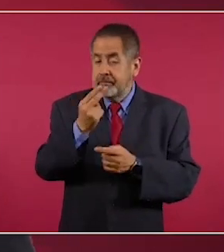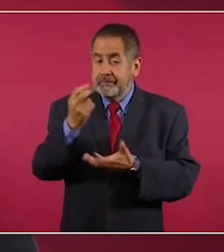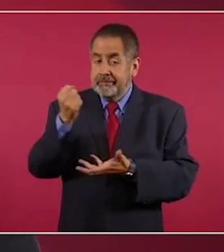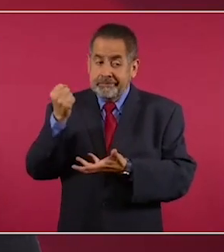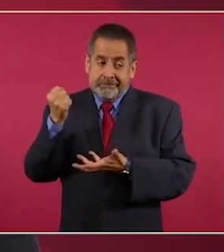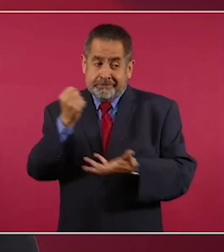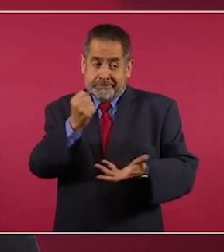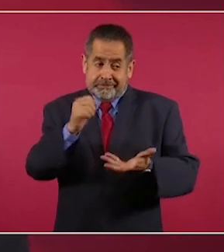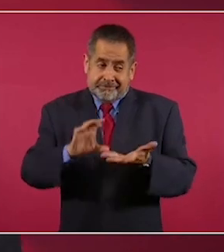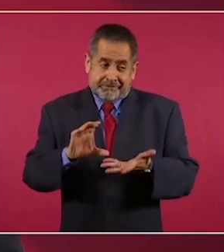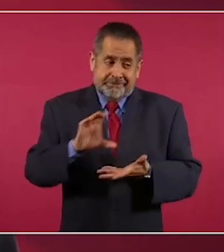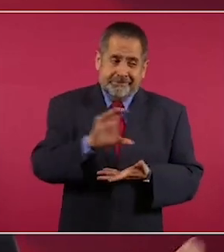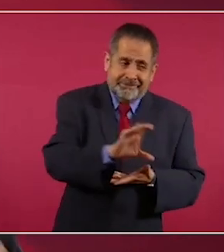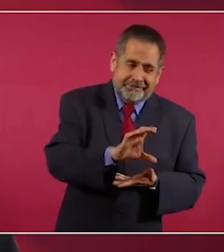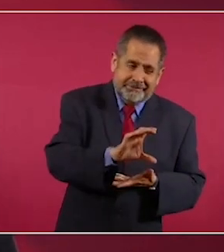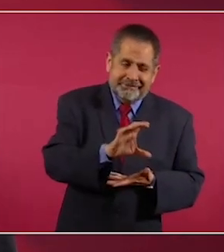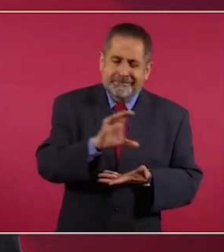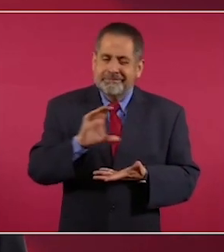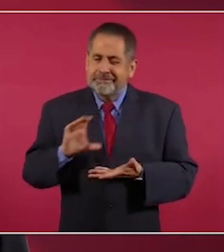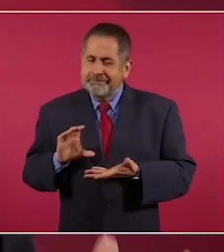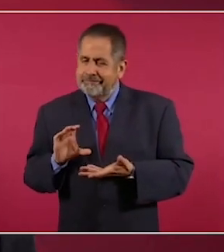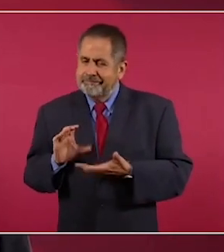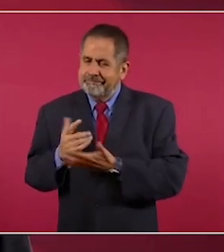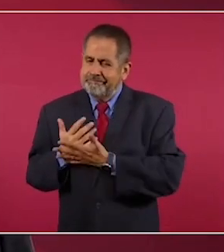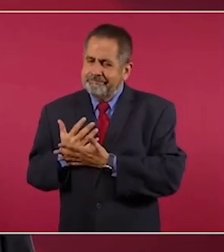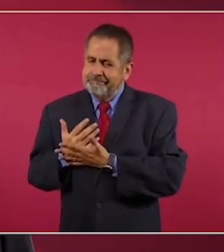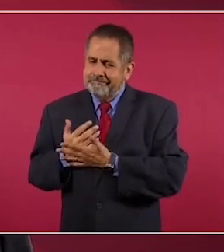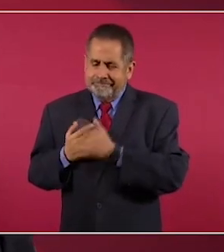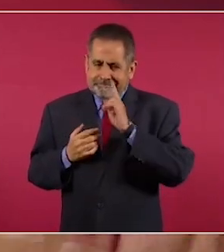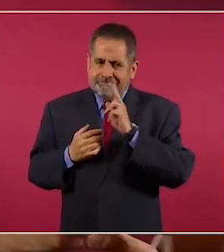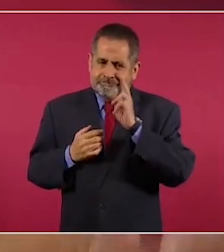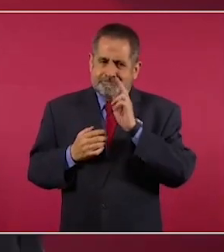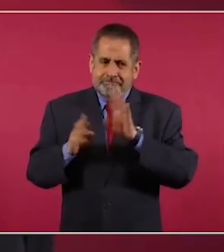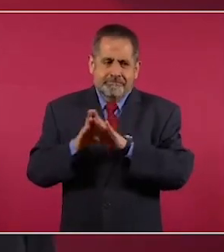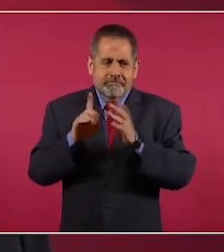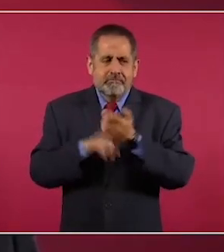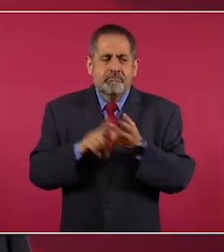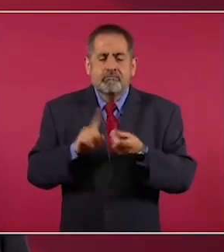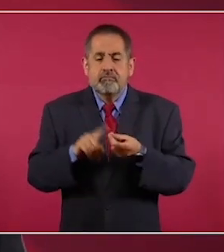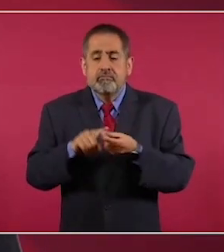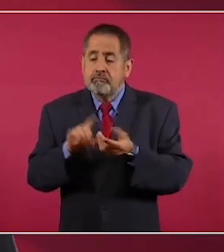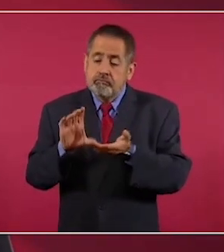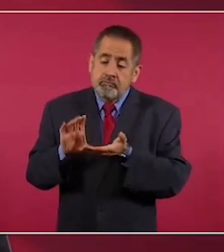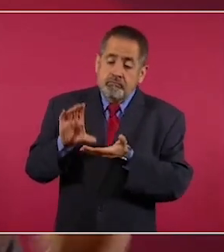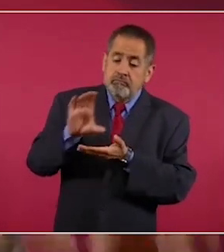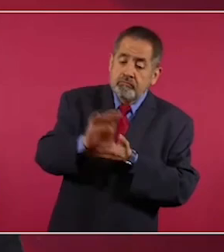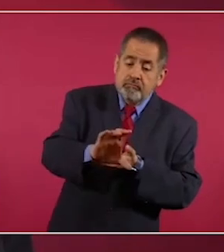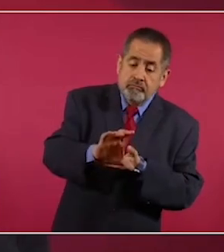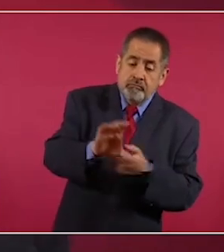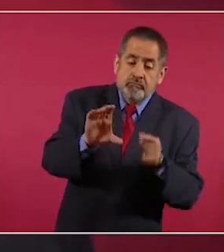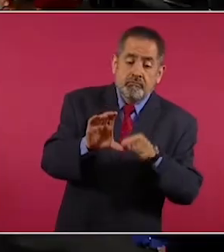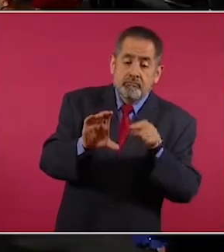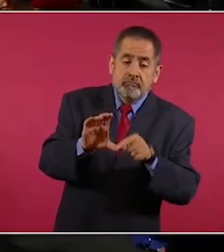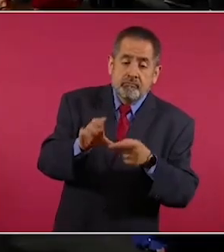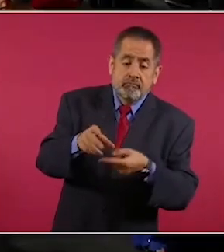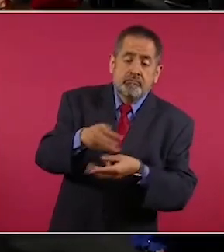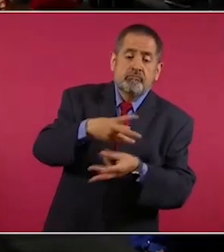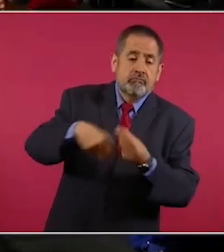nosotros tenemos que buscar invertir en donde